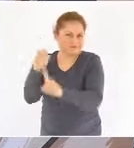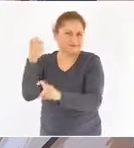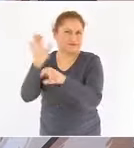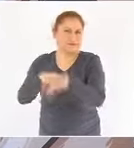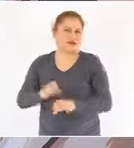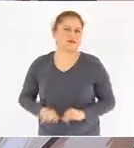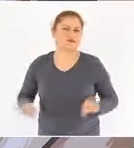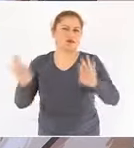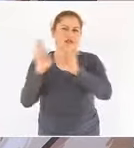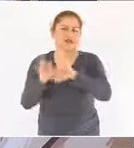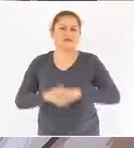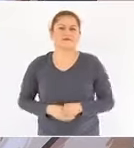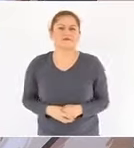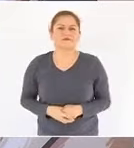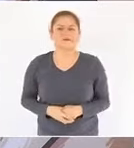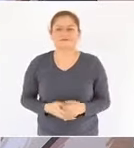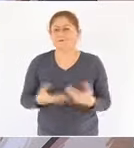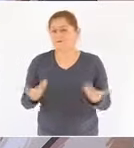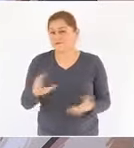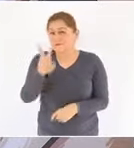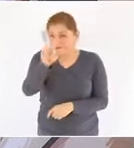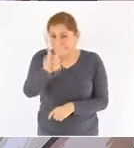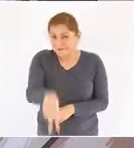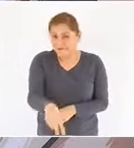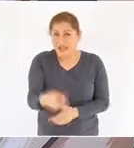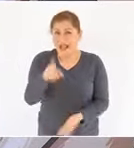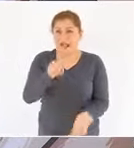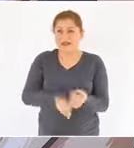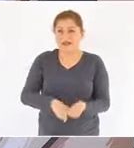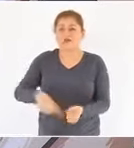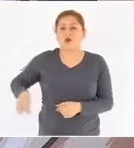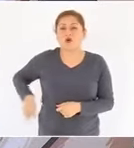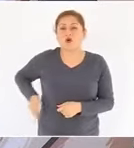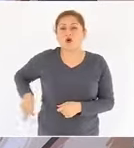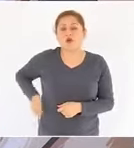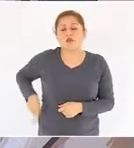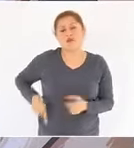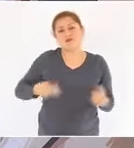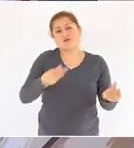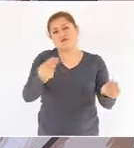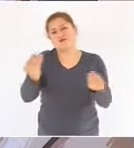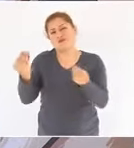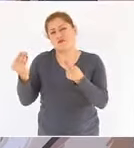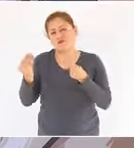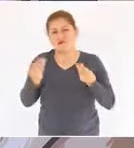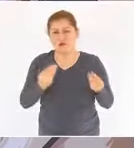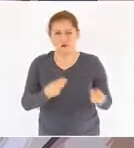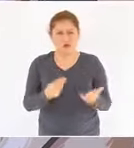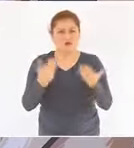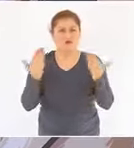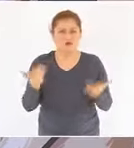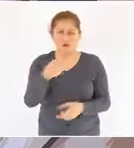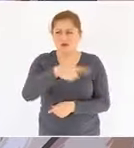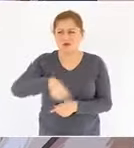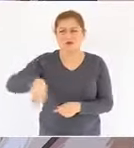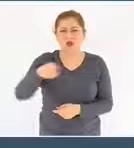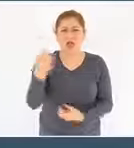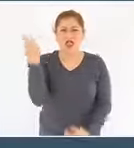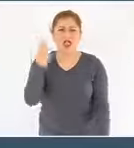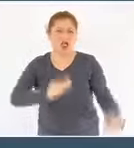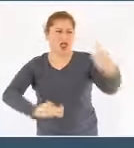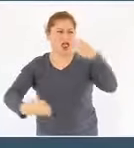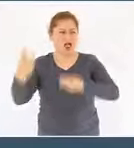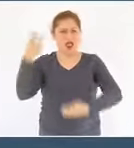Hay muchos detractores del gobierno que critican que en Pemex no ha existido